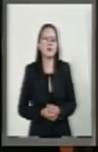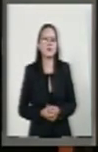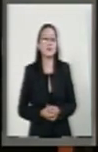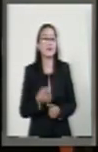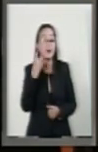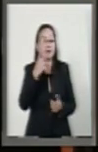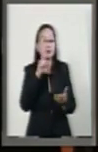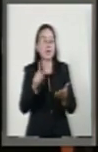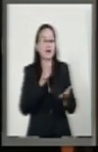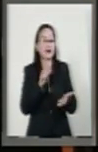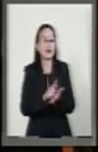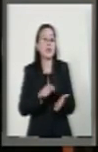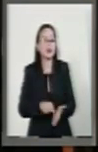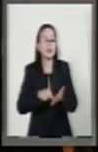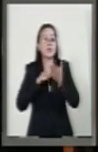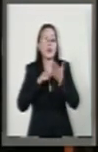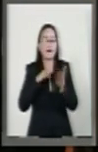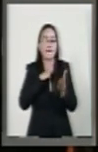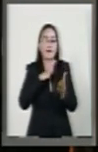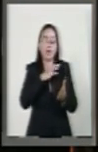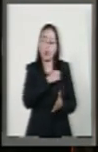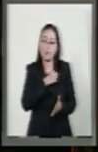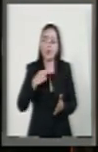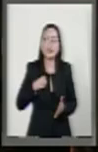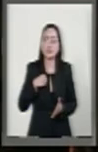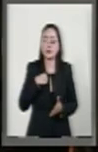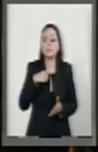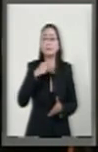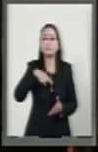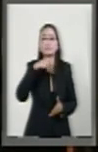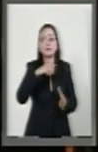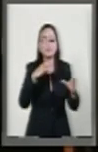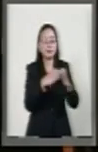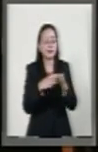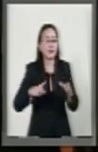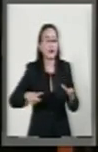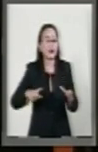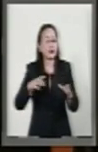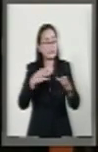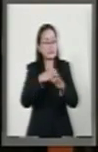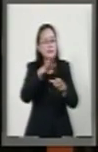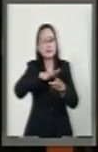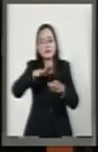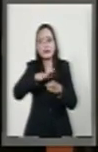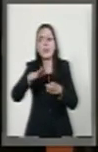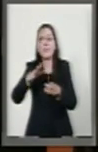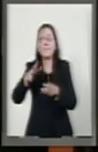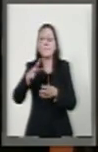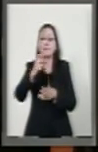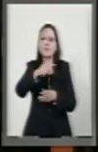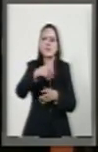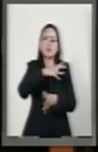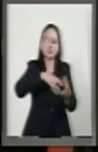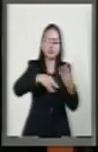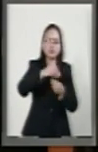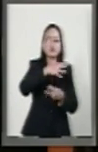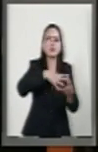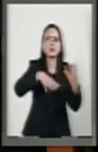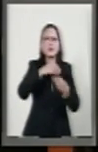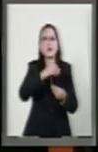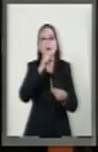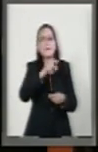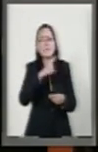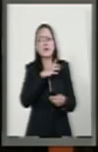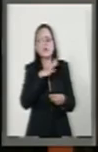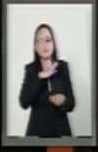esta ley se incluye la obligación de los entes públicos locales de contratar financiamiento y obligaciones bajo